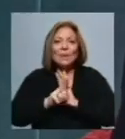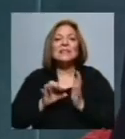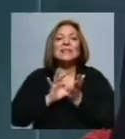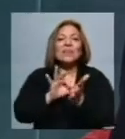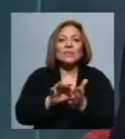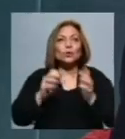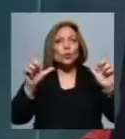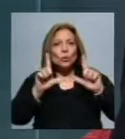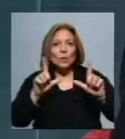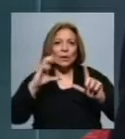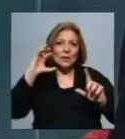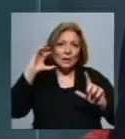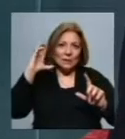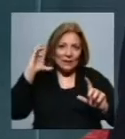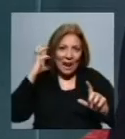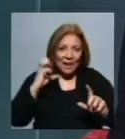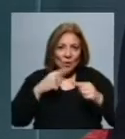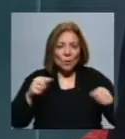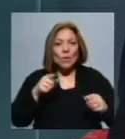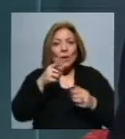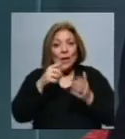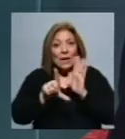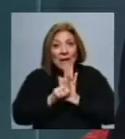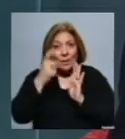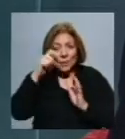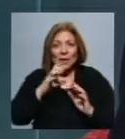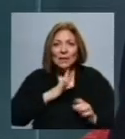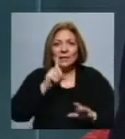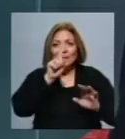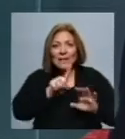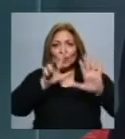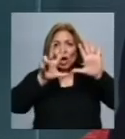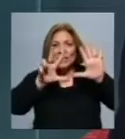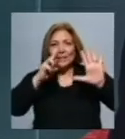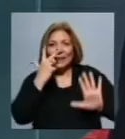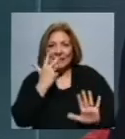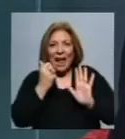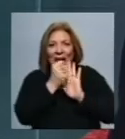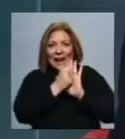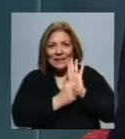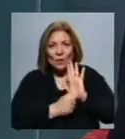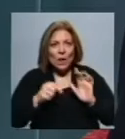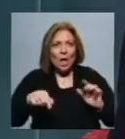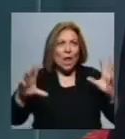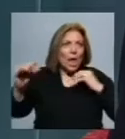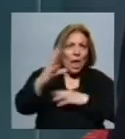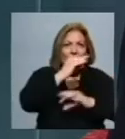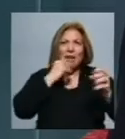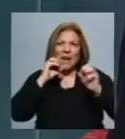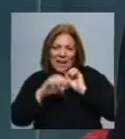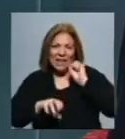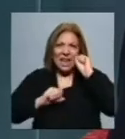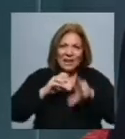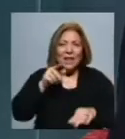comunicación audiovisual. Un proyecto de ley que tiene 183 artículos y que ya ha despertado algunas críticas.